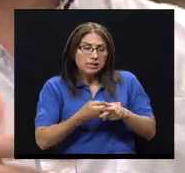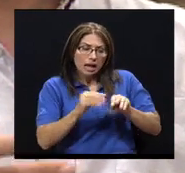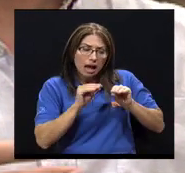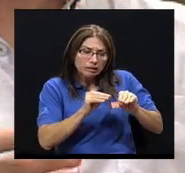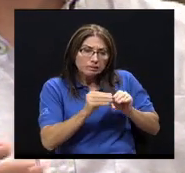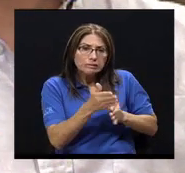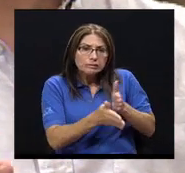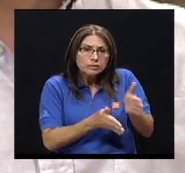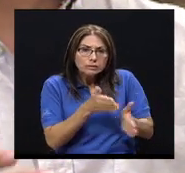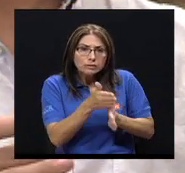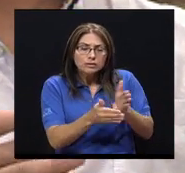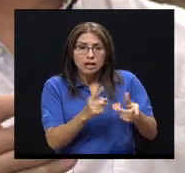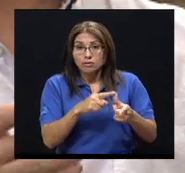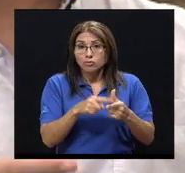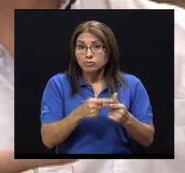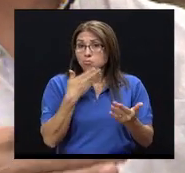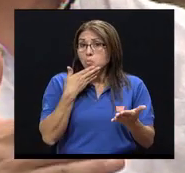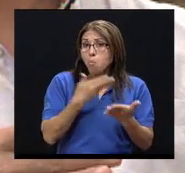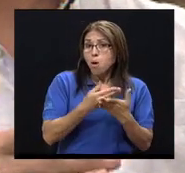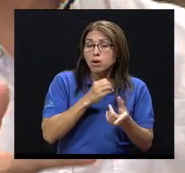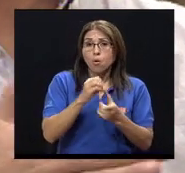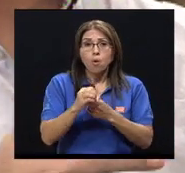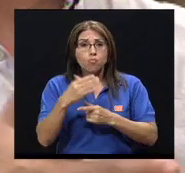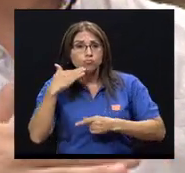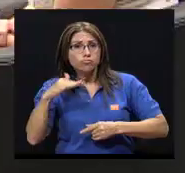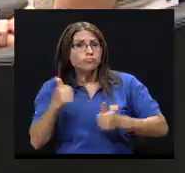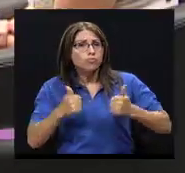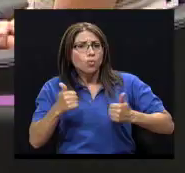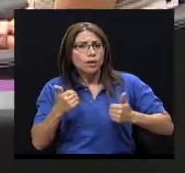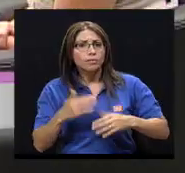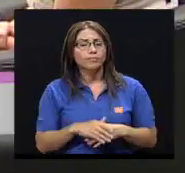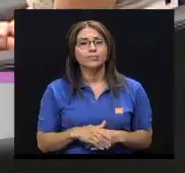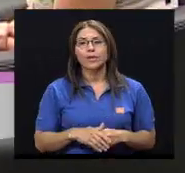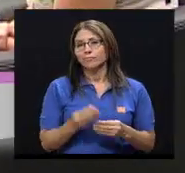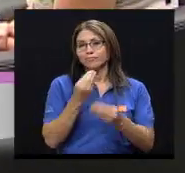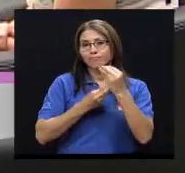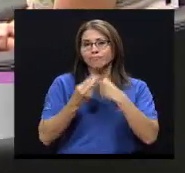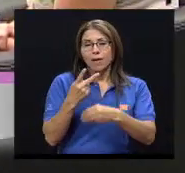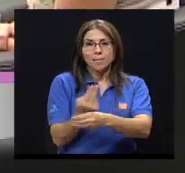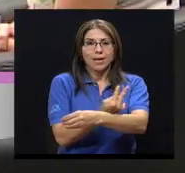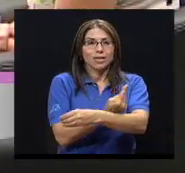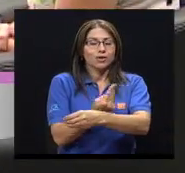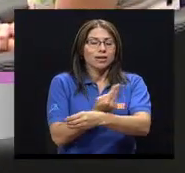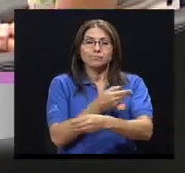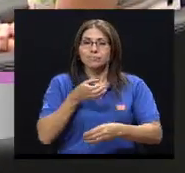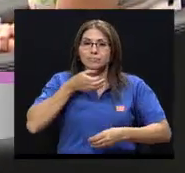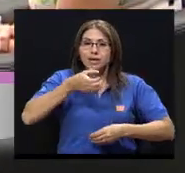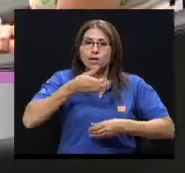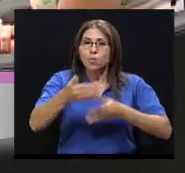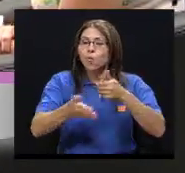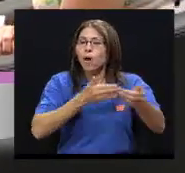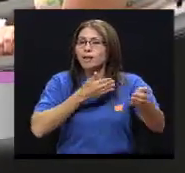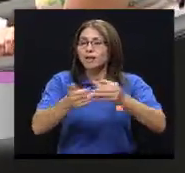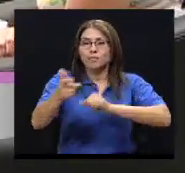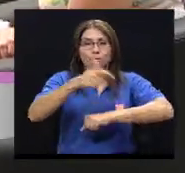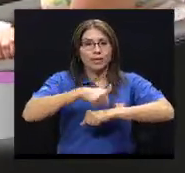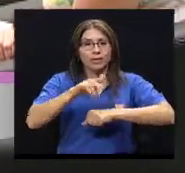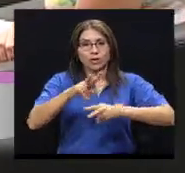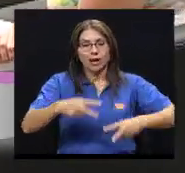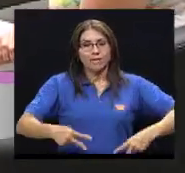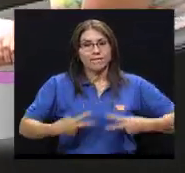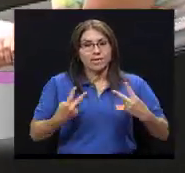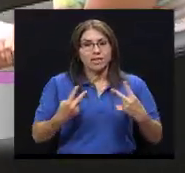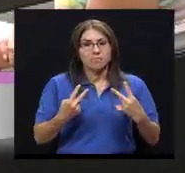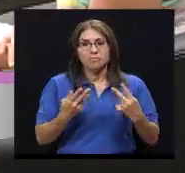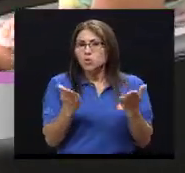criar a su hijo de esa manera. ¿Qué tan recomendable puede ser o no? El vegetarianismo es recomendado en cualquier etapa de la vida. O no hay